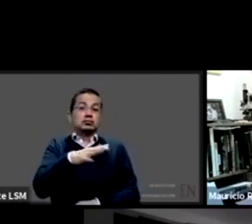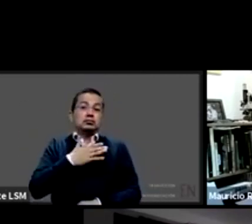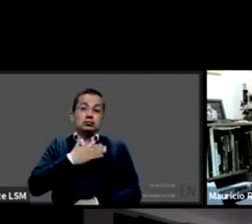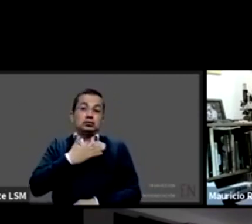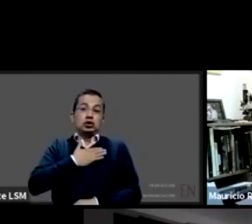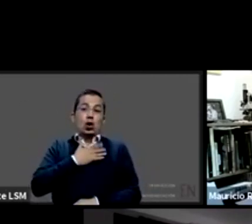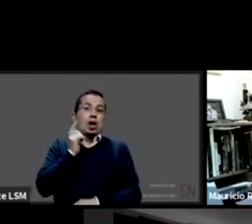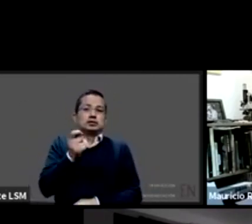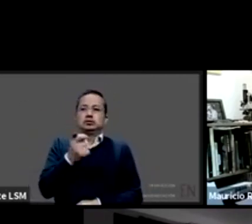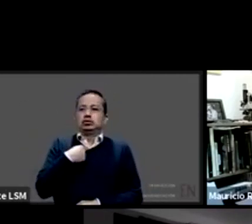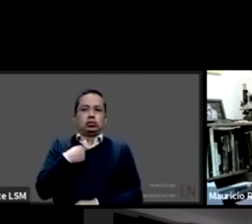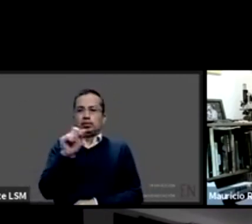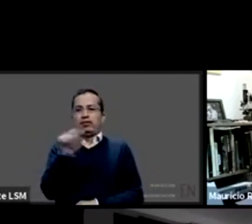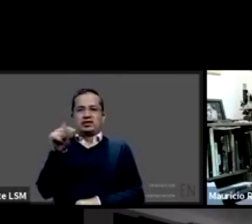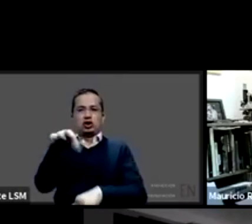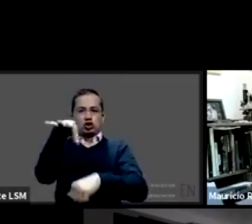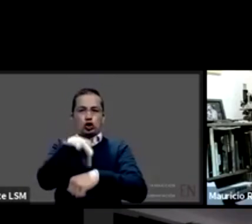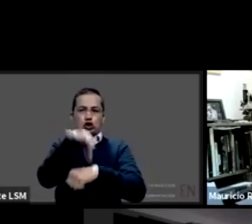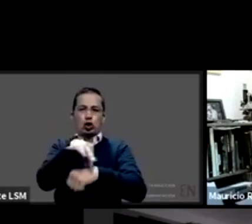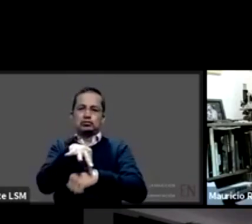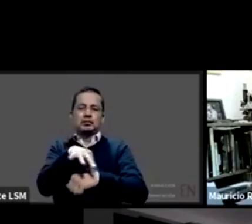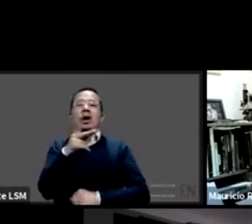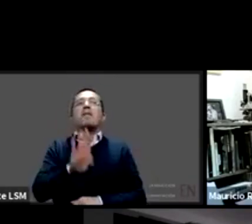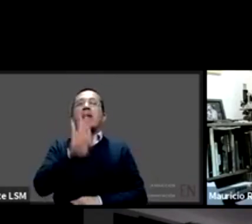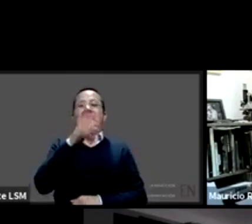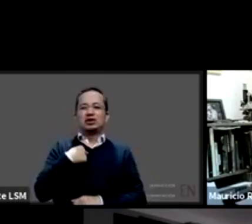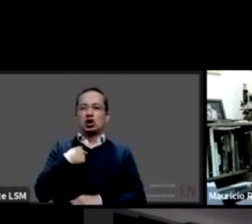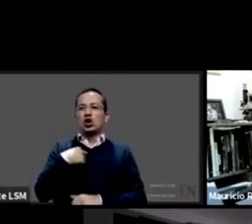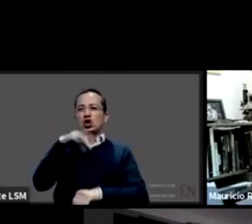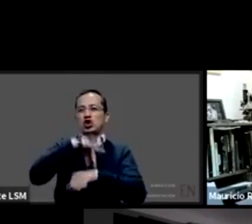porque quiero desmedicalizar la atención de la salud